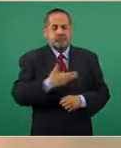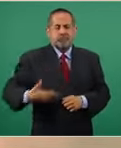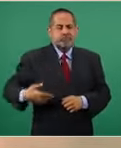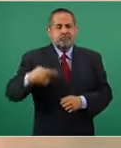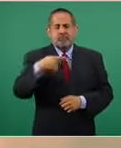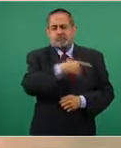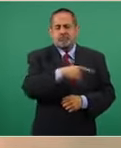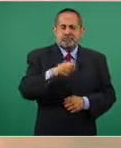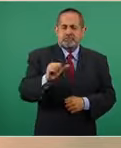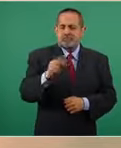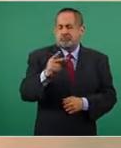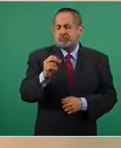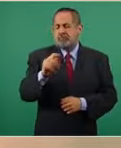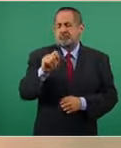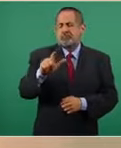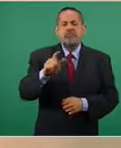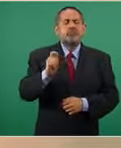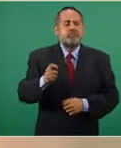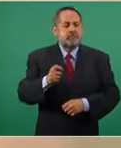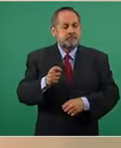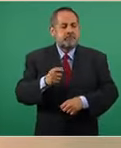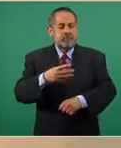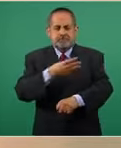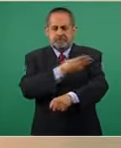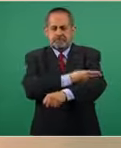Francisco I. Madero.